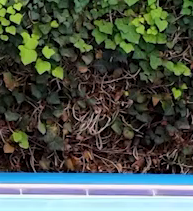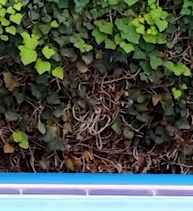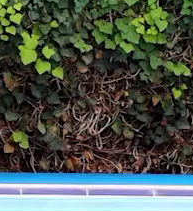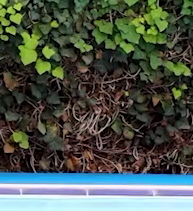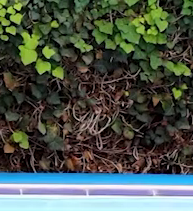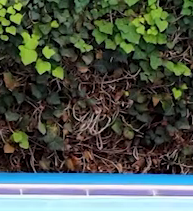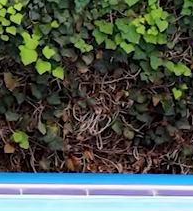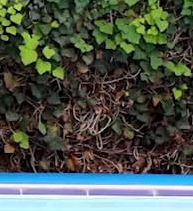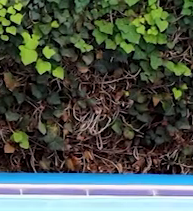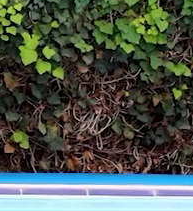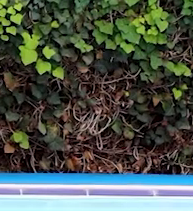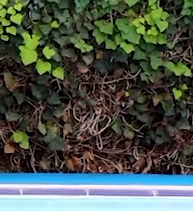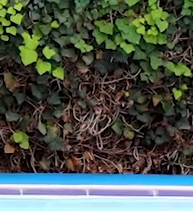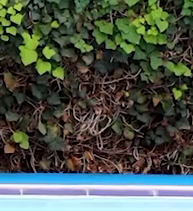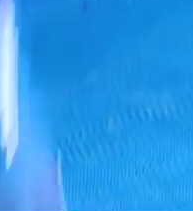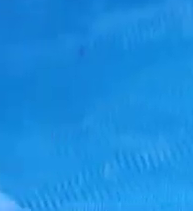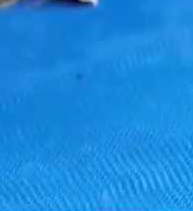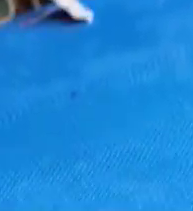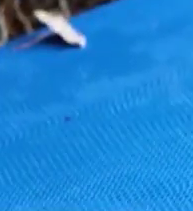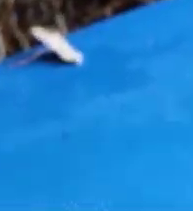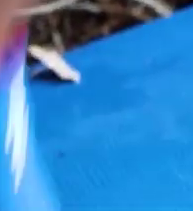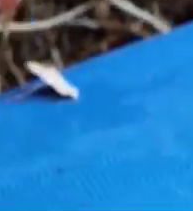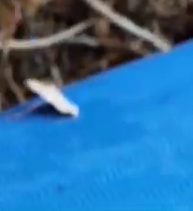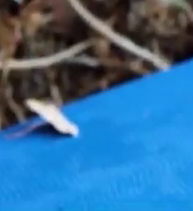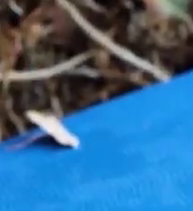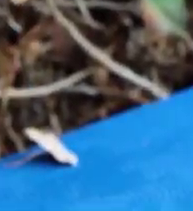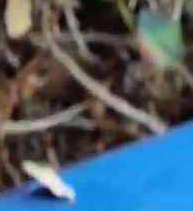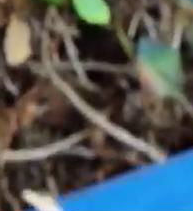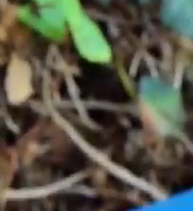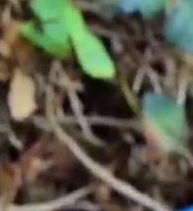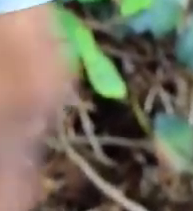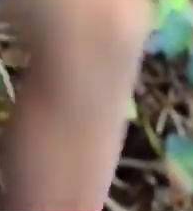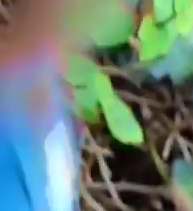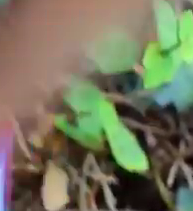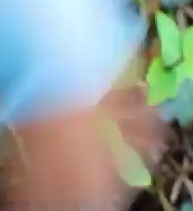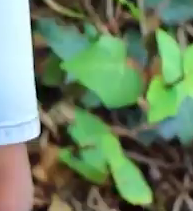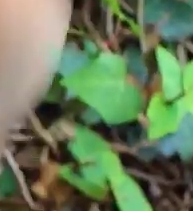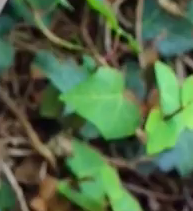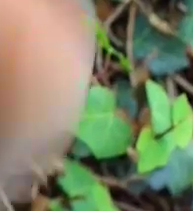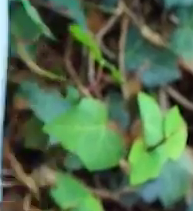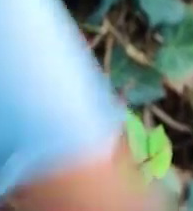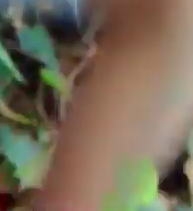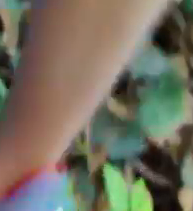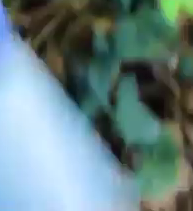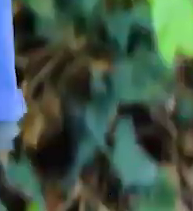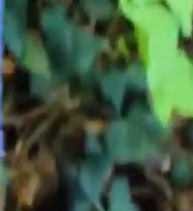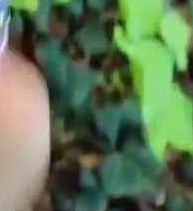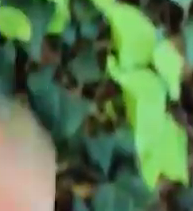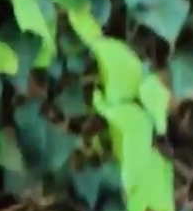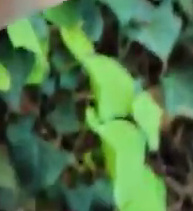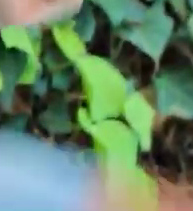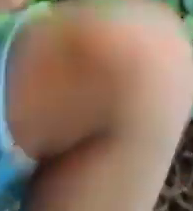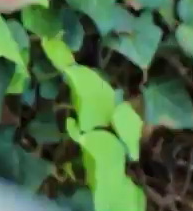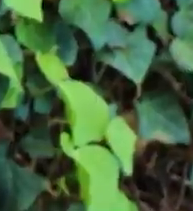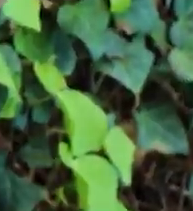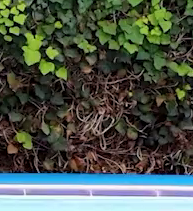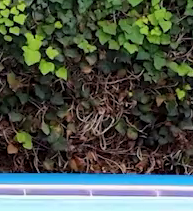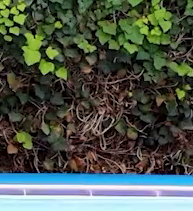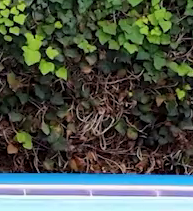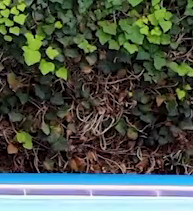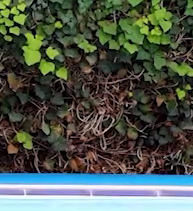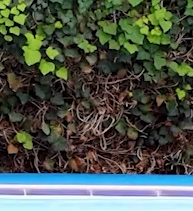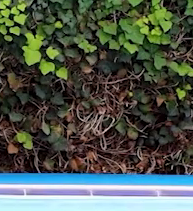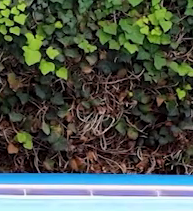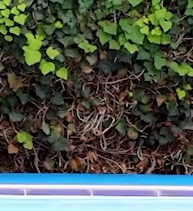Controlen su movimiento. Muy bien. Respira. Arriba, rodillas. Arriba.